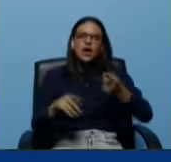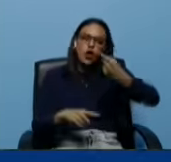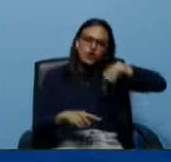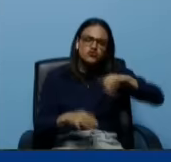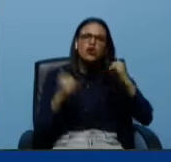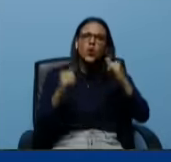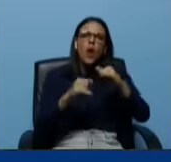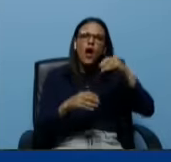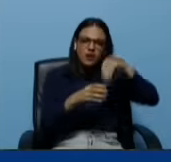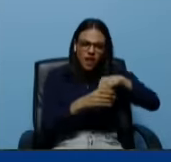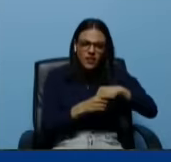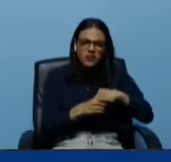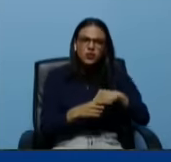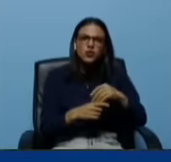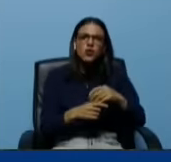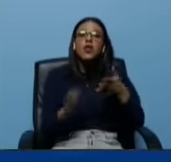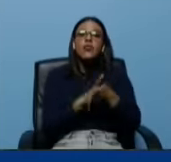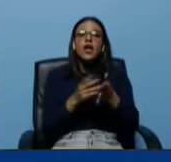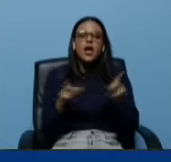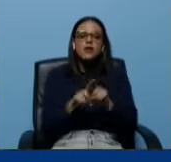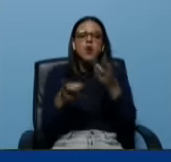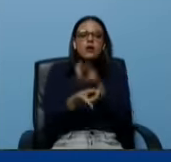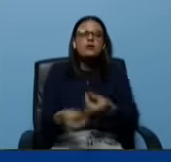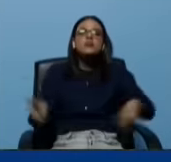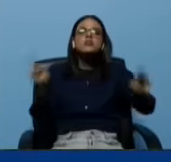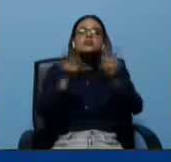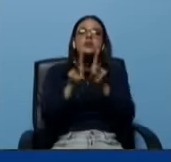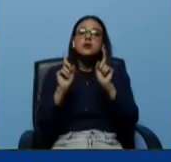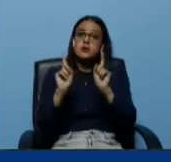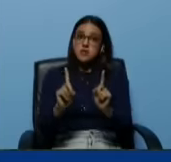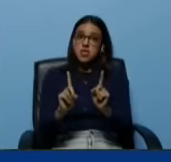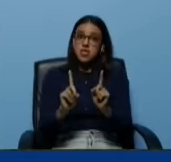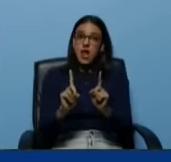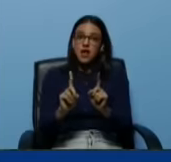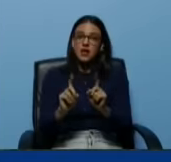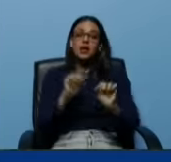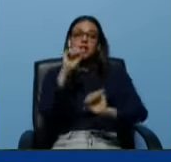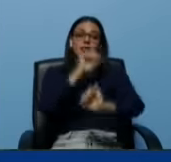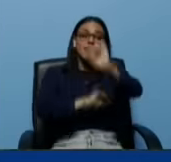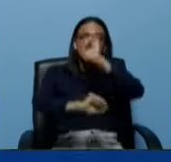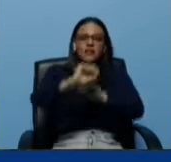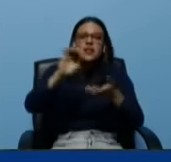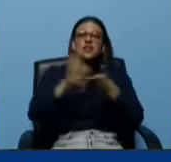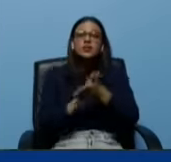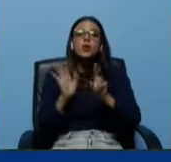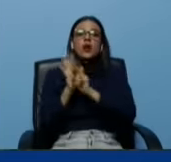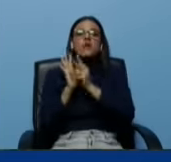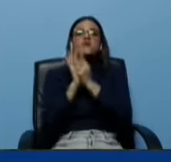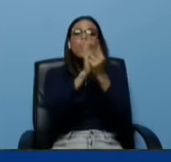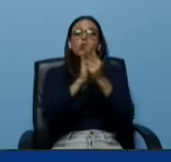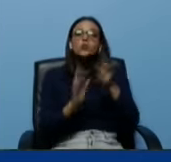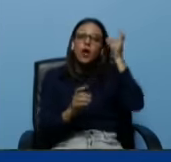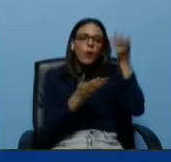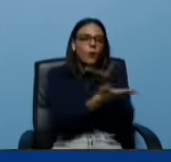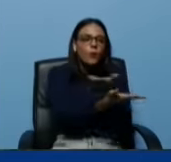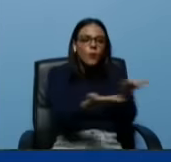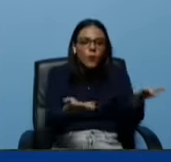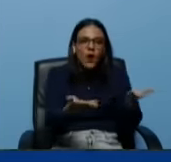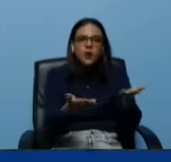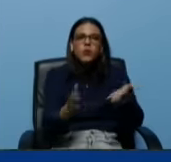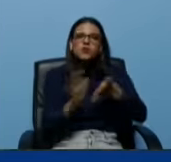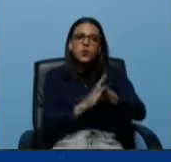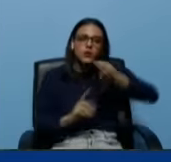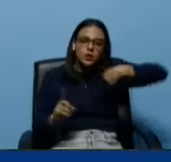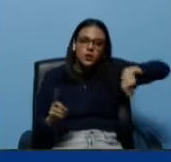que todo eso. Dignidad, defensa a nuestra soberanía. Y la